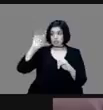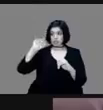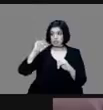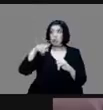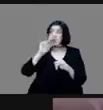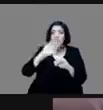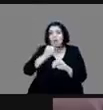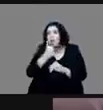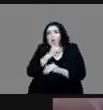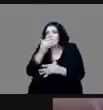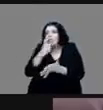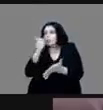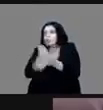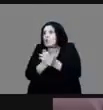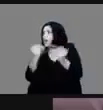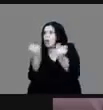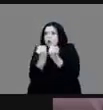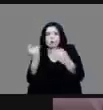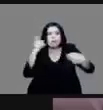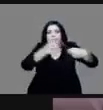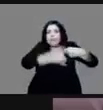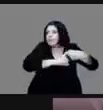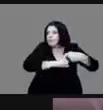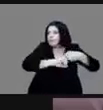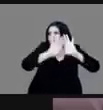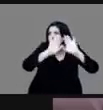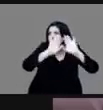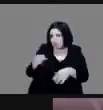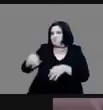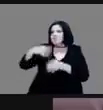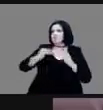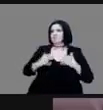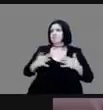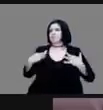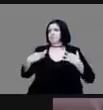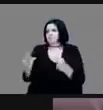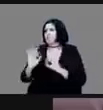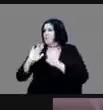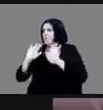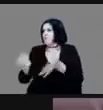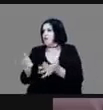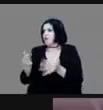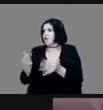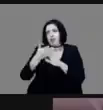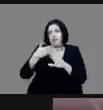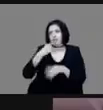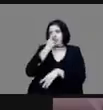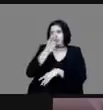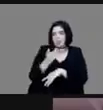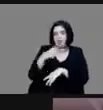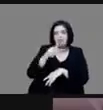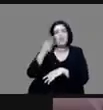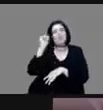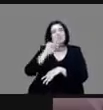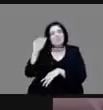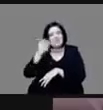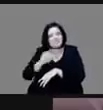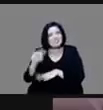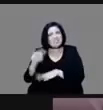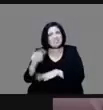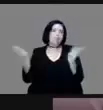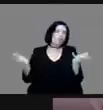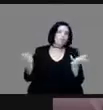Tenochtitlán, había sido conquistada, ya lo comenté. Entonces, este, pero siempre hubo un